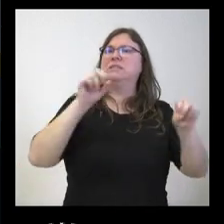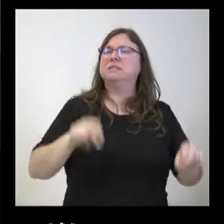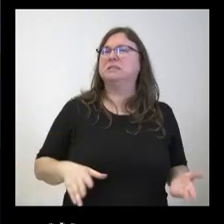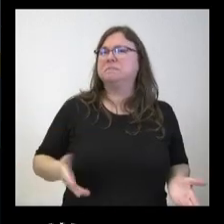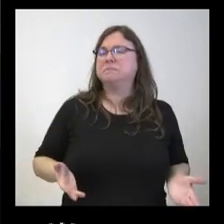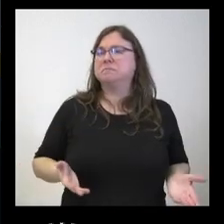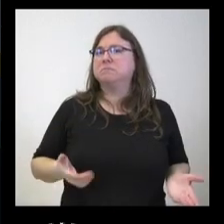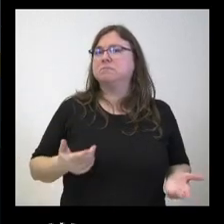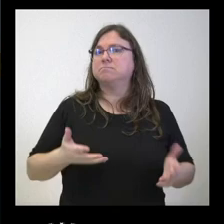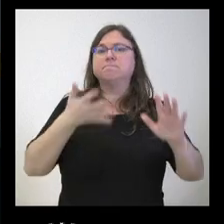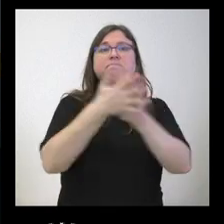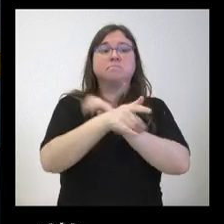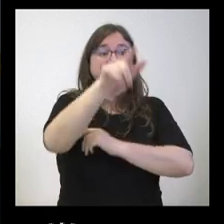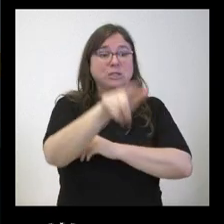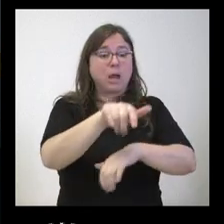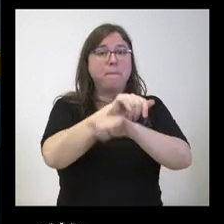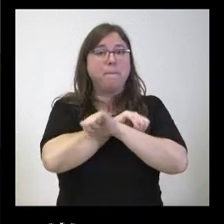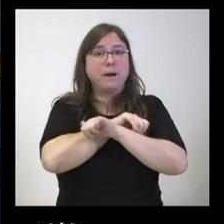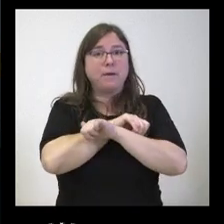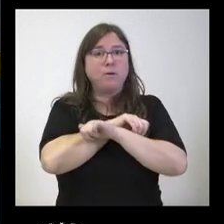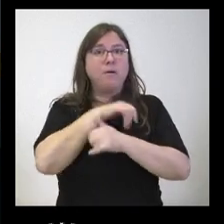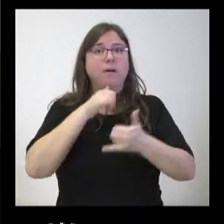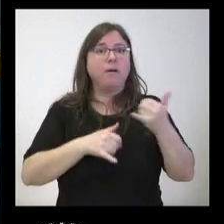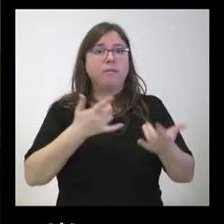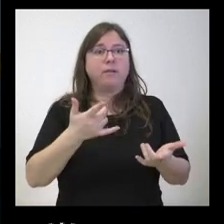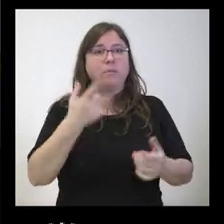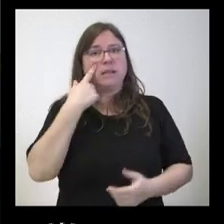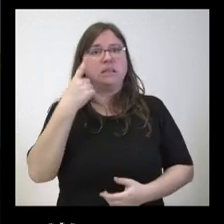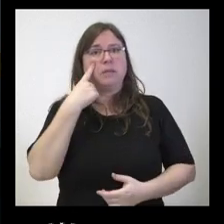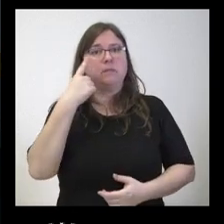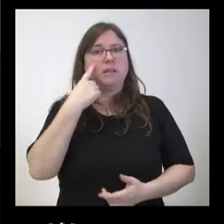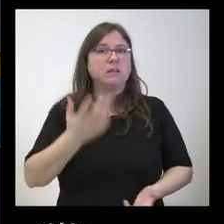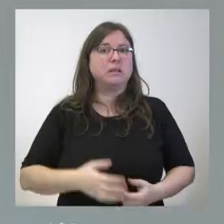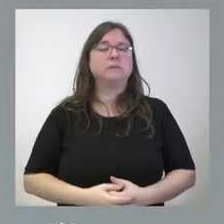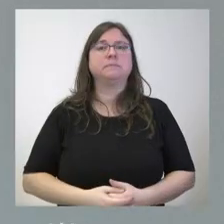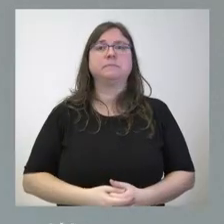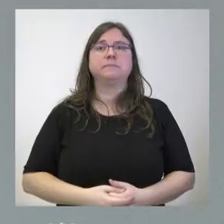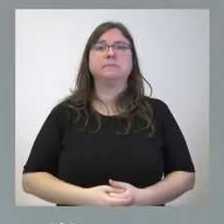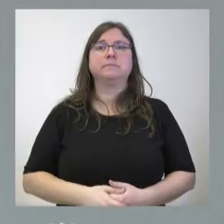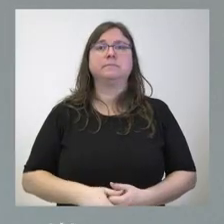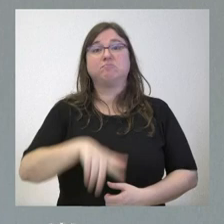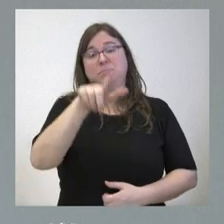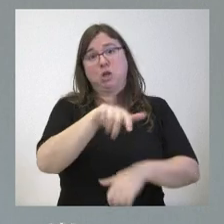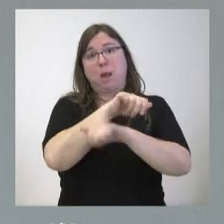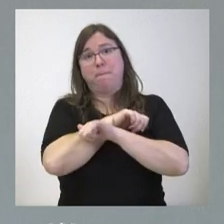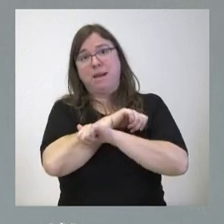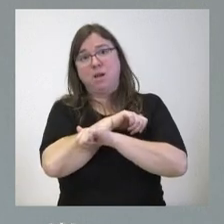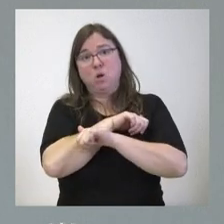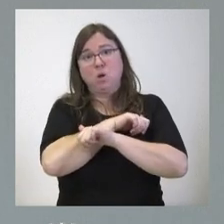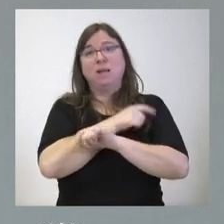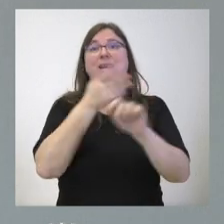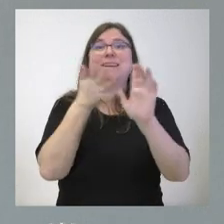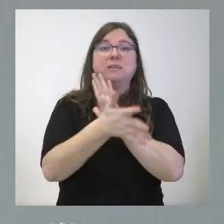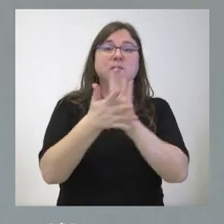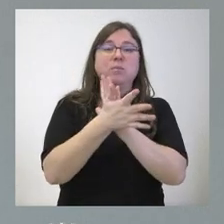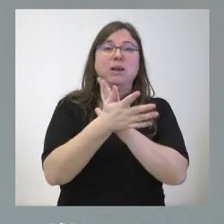a los parados que al final son los que están ahí pendientes de esa cuestión A los parados lo que tenemos que explicarles es